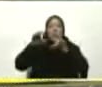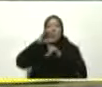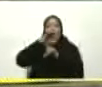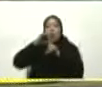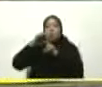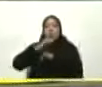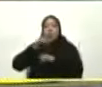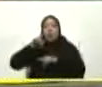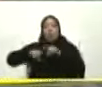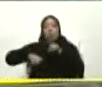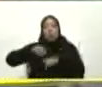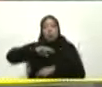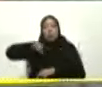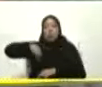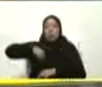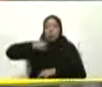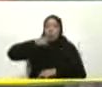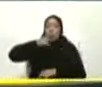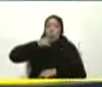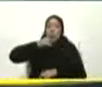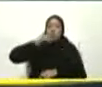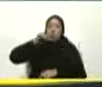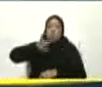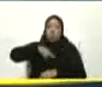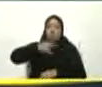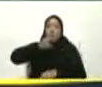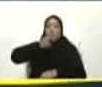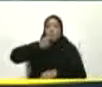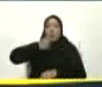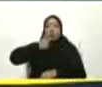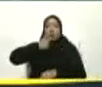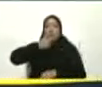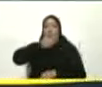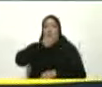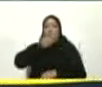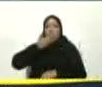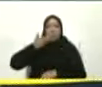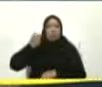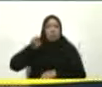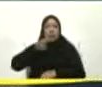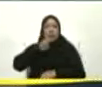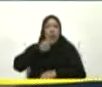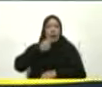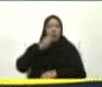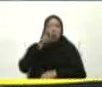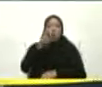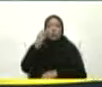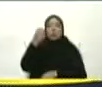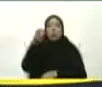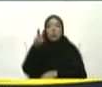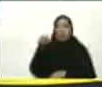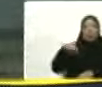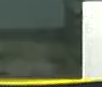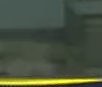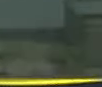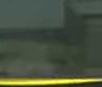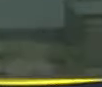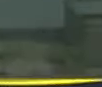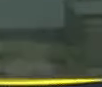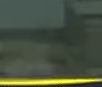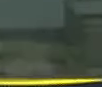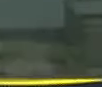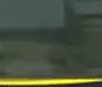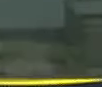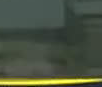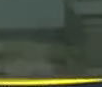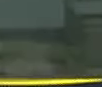La ciudad Universitaria Es una Belleza Se los digo yo Yo me